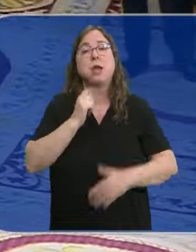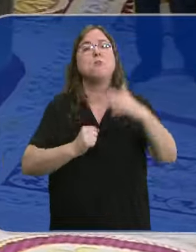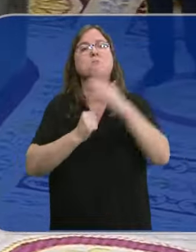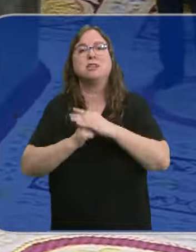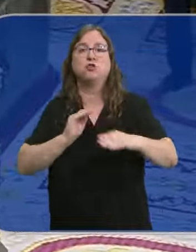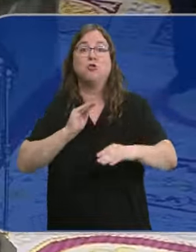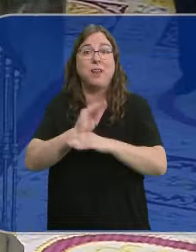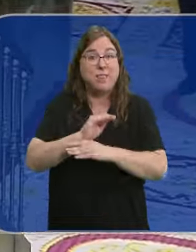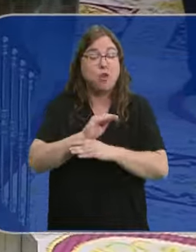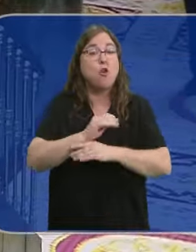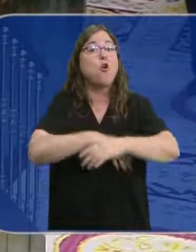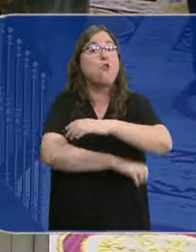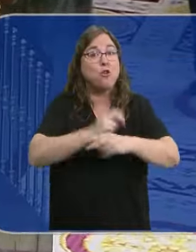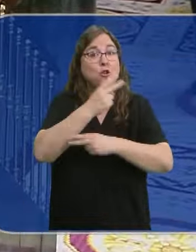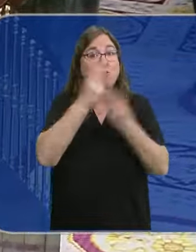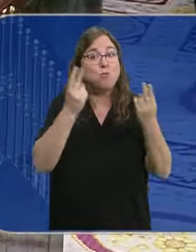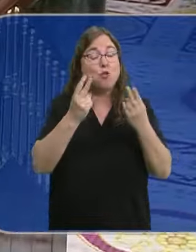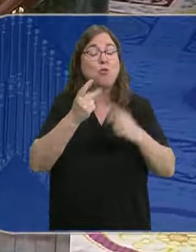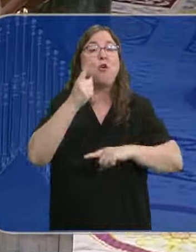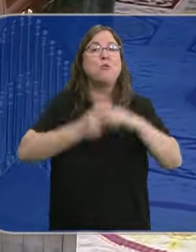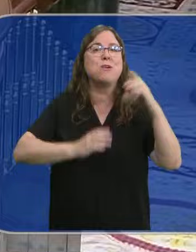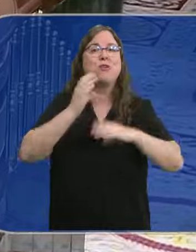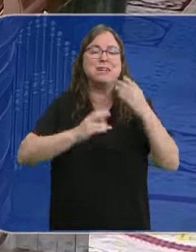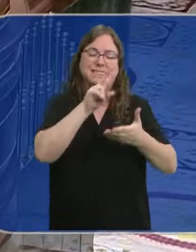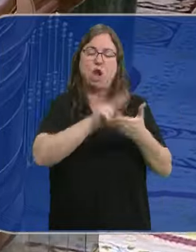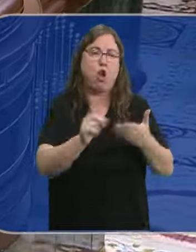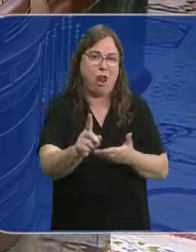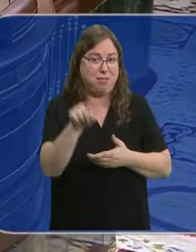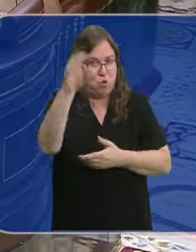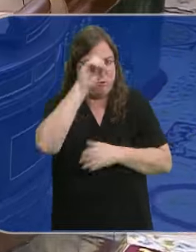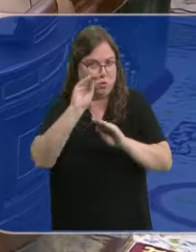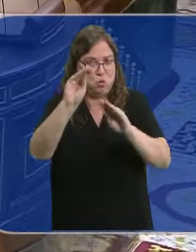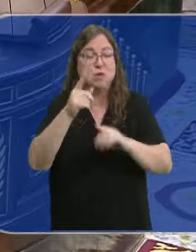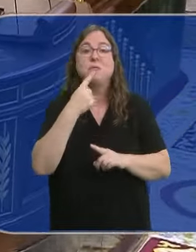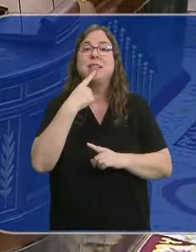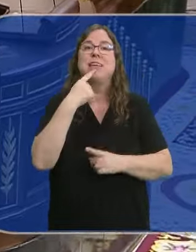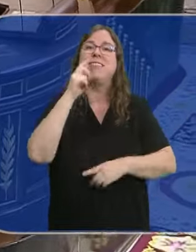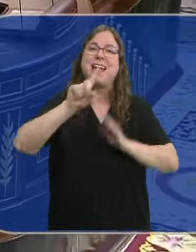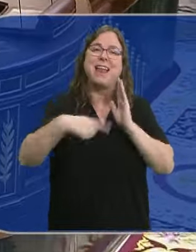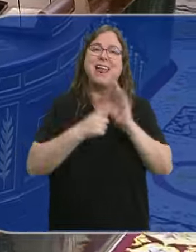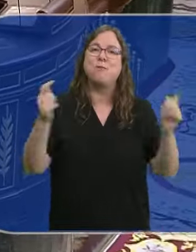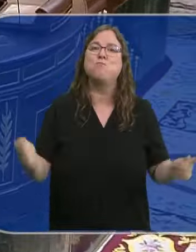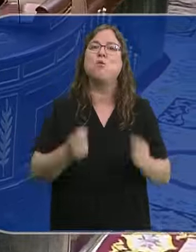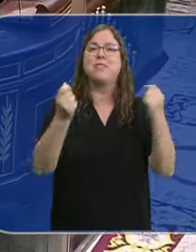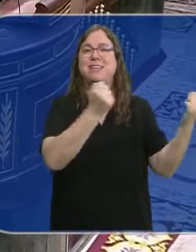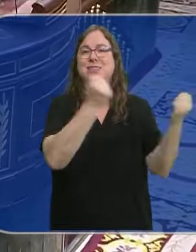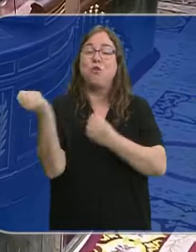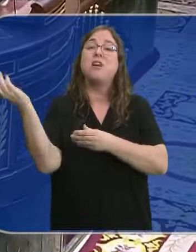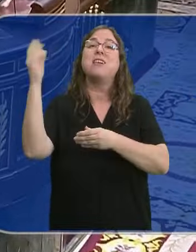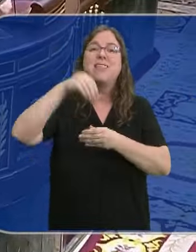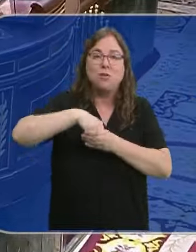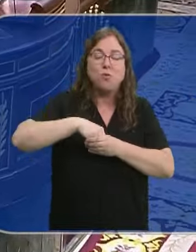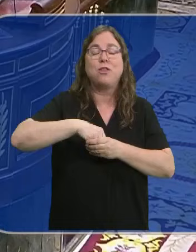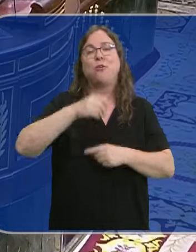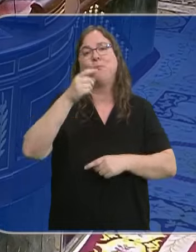públicos de los medios de comunicación que, a su juicio, no tienen lectores. Y propone una modificación de la ley de publicidad institucional que englobe también